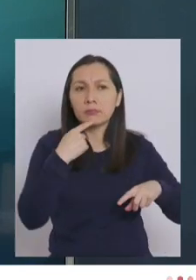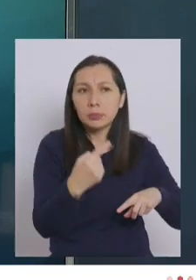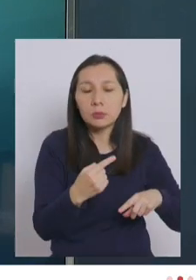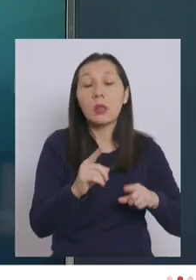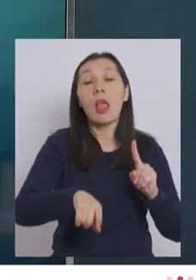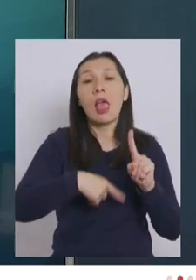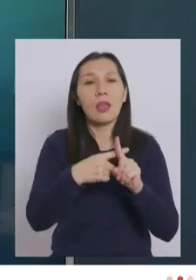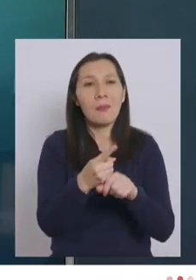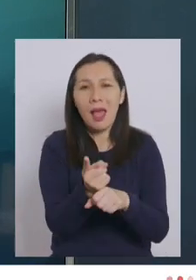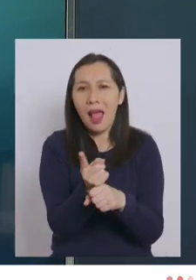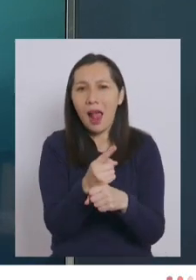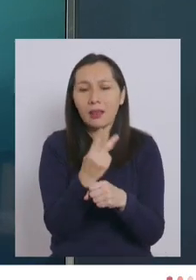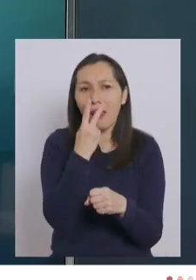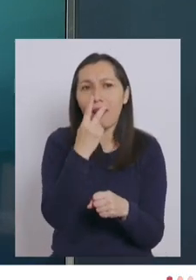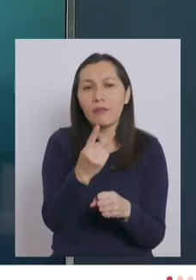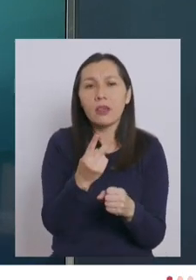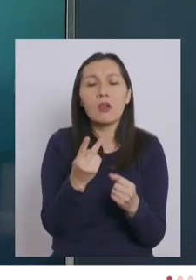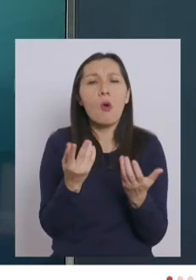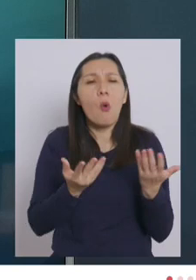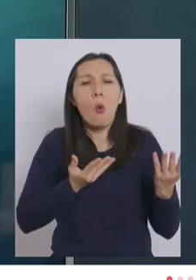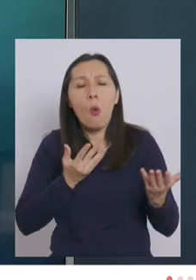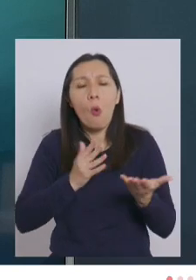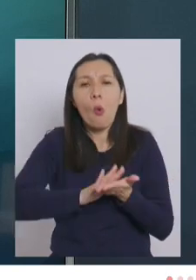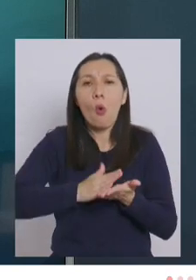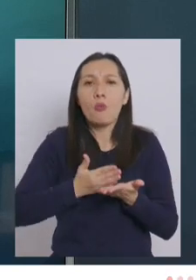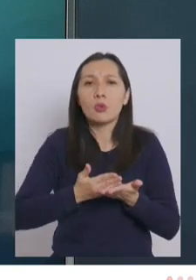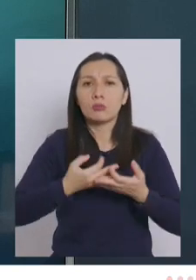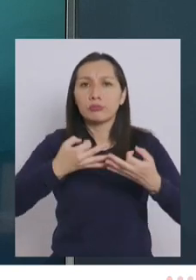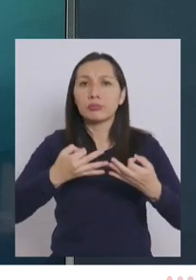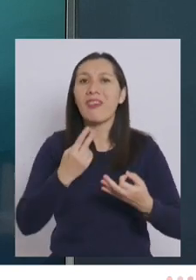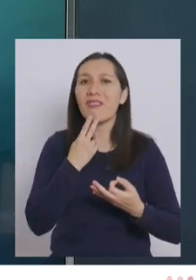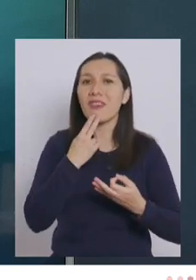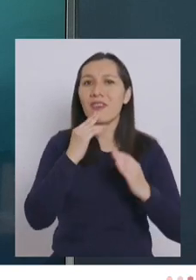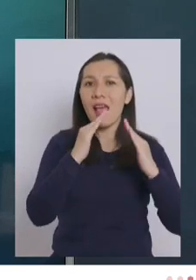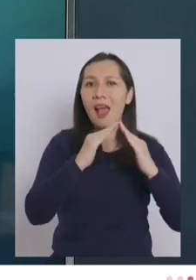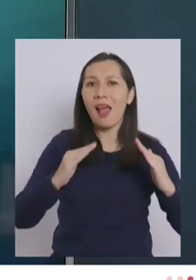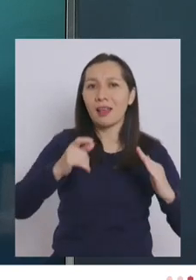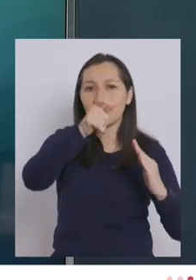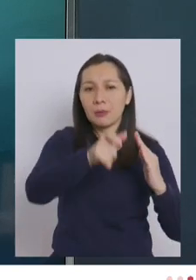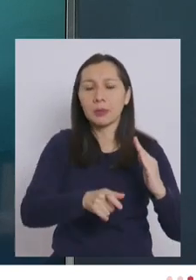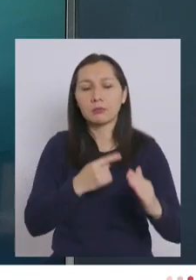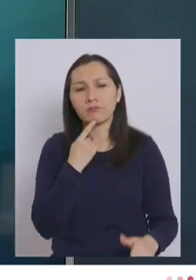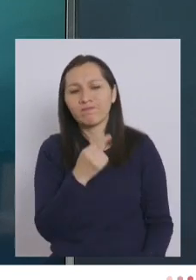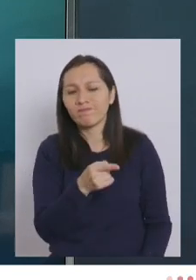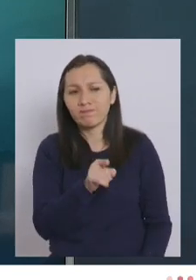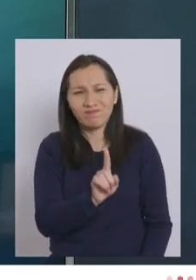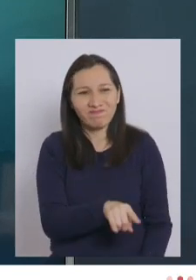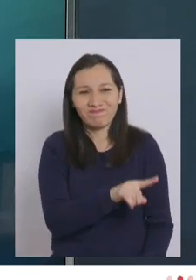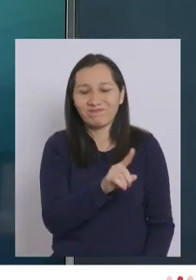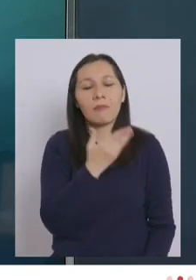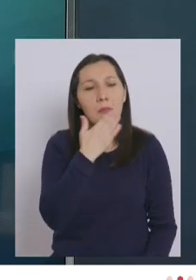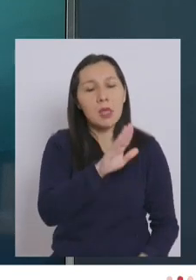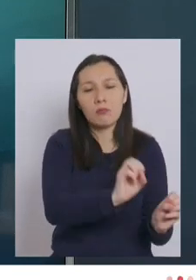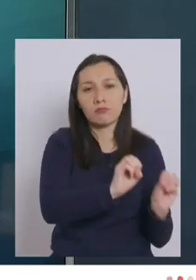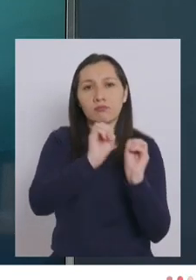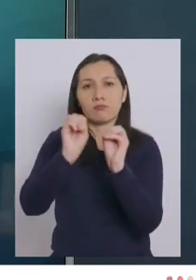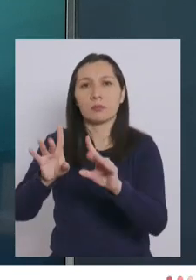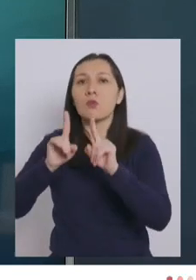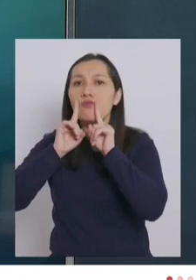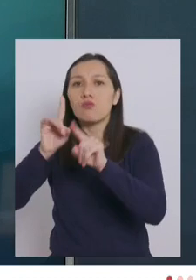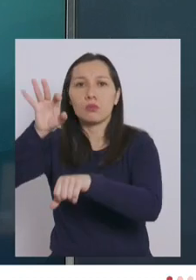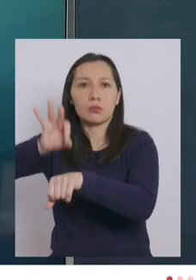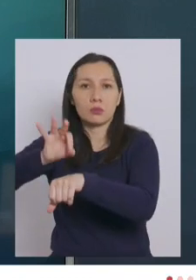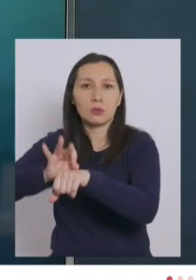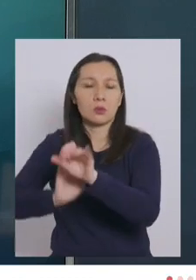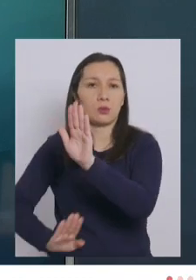pero además inmediatamente ver cuáles son aquellas condiciones sanitarias en que vive la persona y poder trasladarla a una residencia sanitaria.